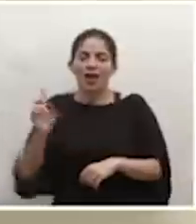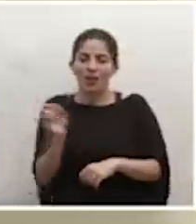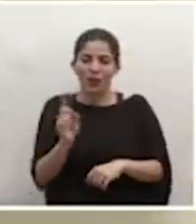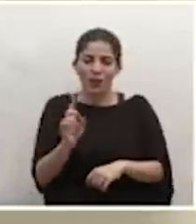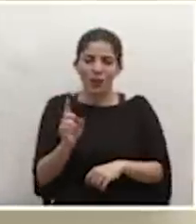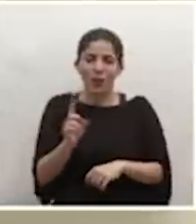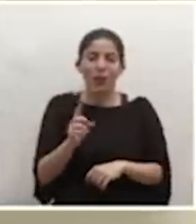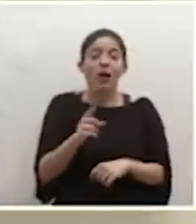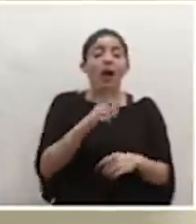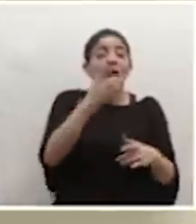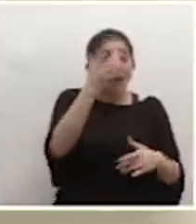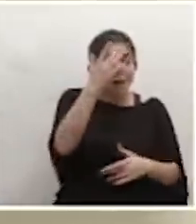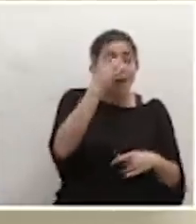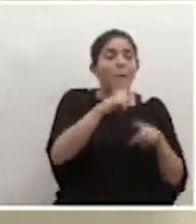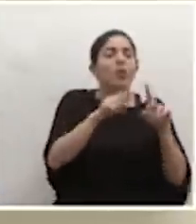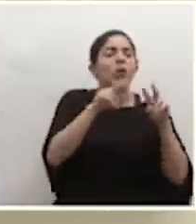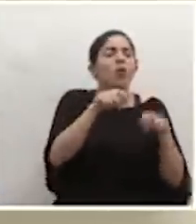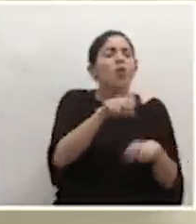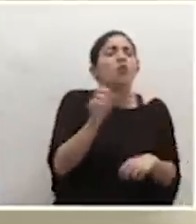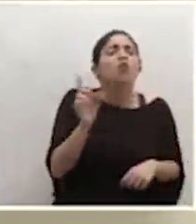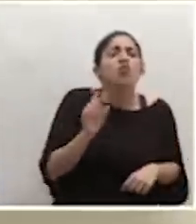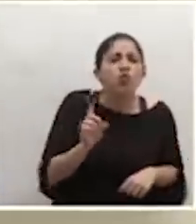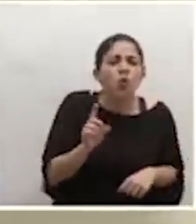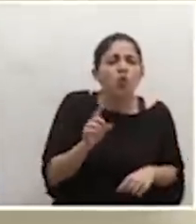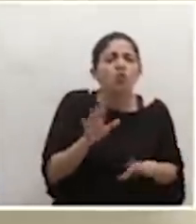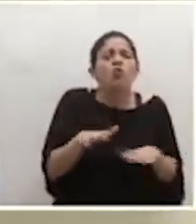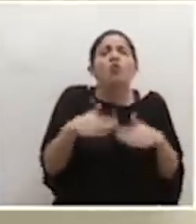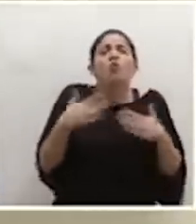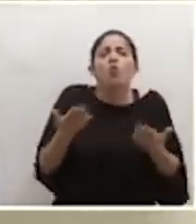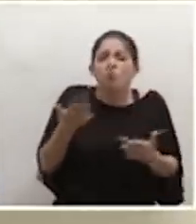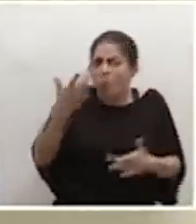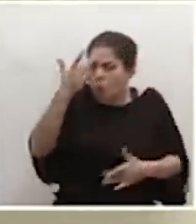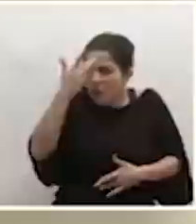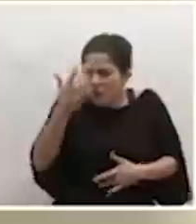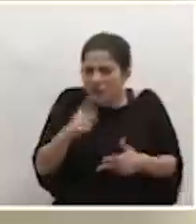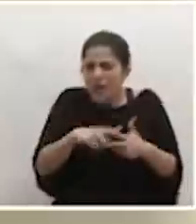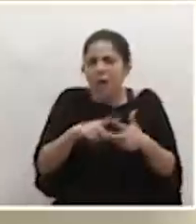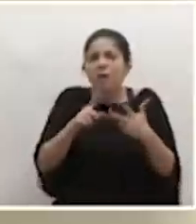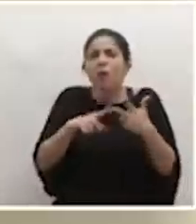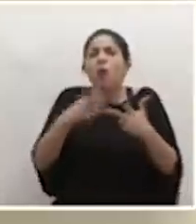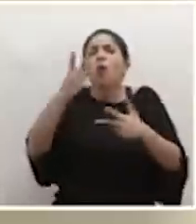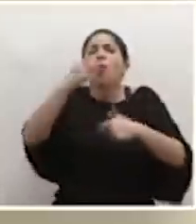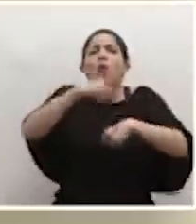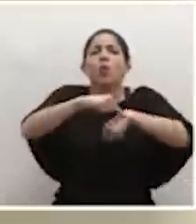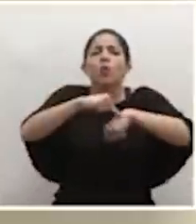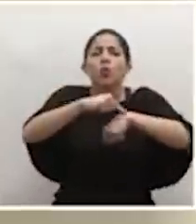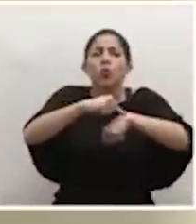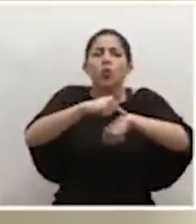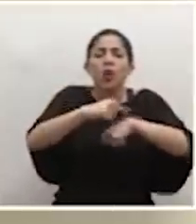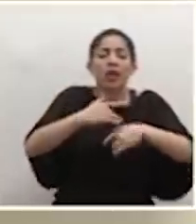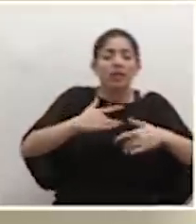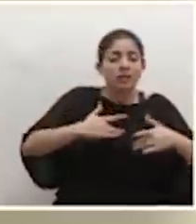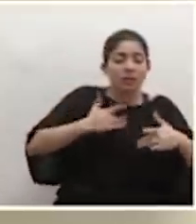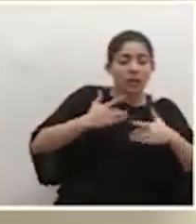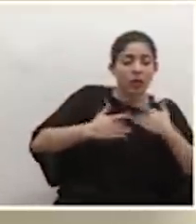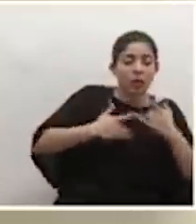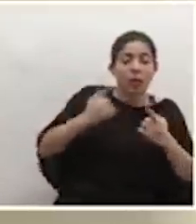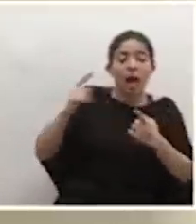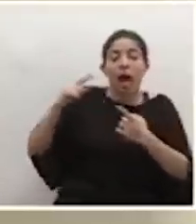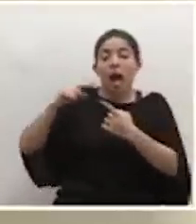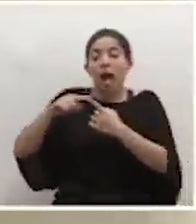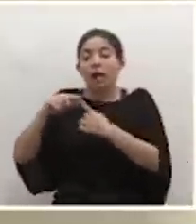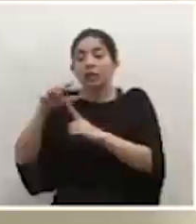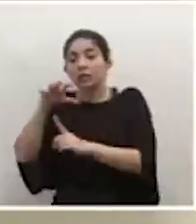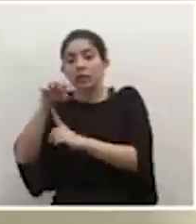sino lo que se evalúa es dónde están esos casos, cómo se han dado los contagios, el momento que transcurrió desde el inicio de síntomas hasta el momento en que se